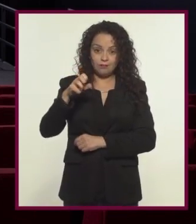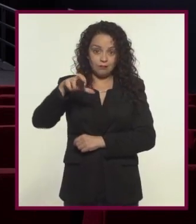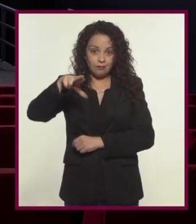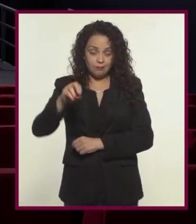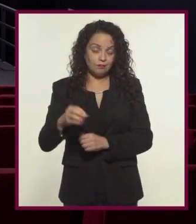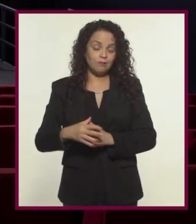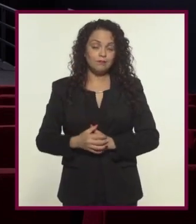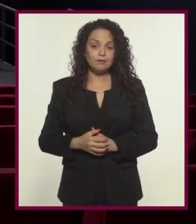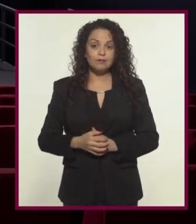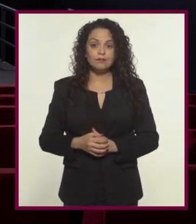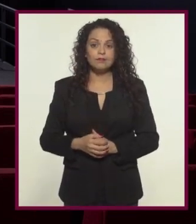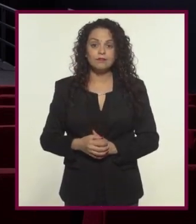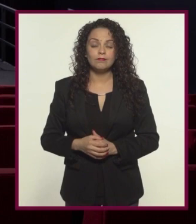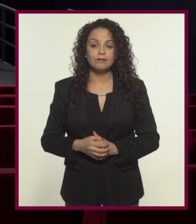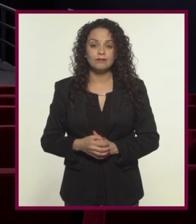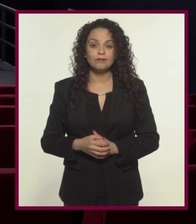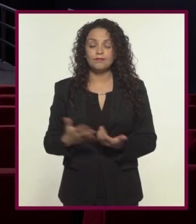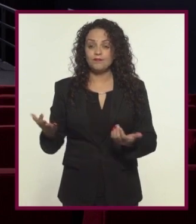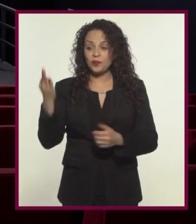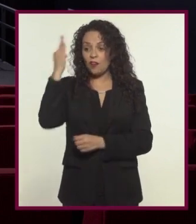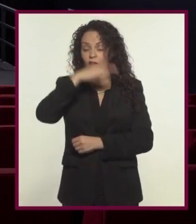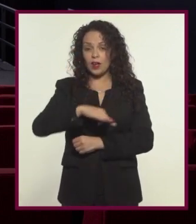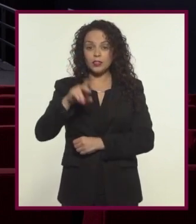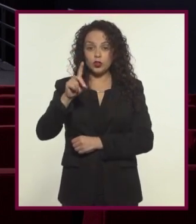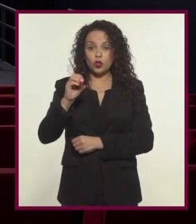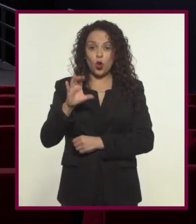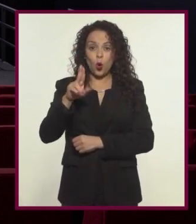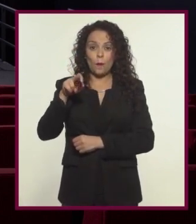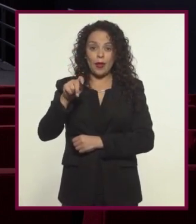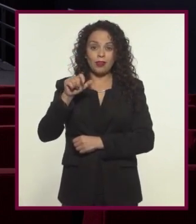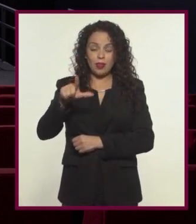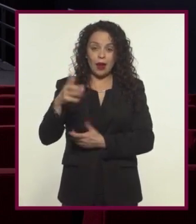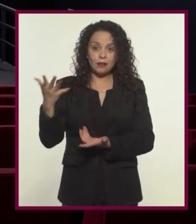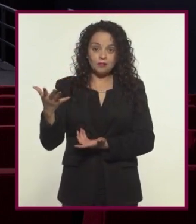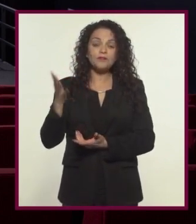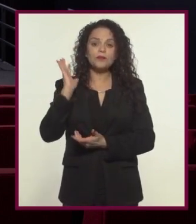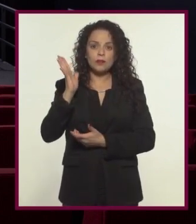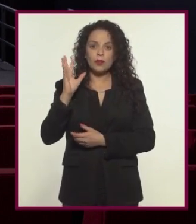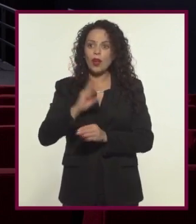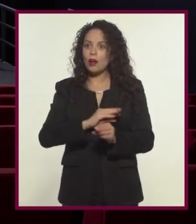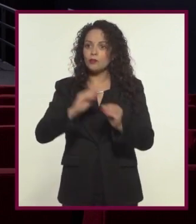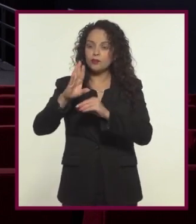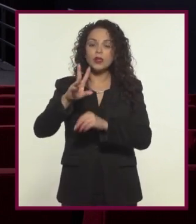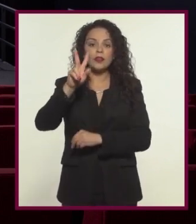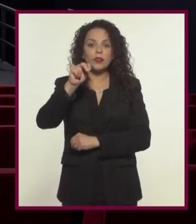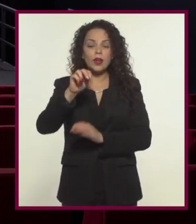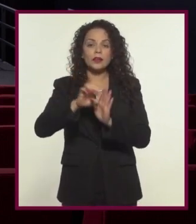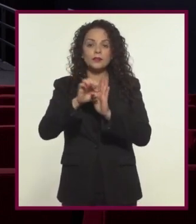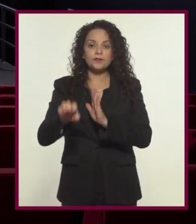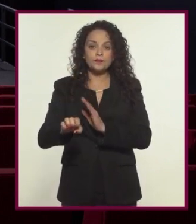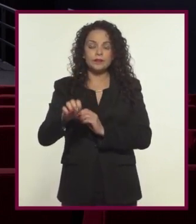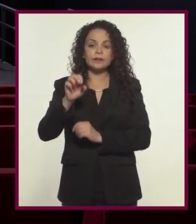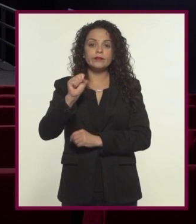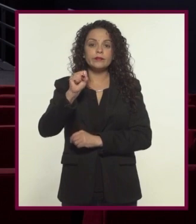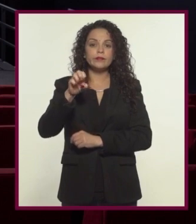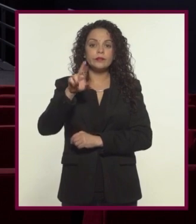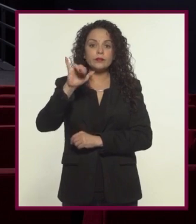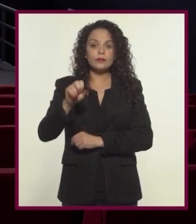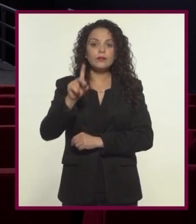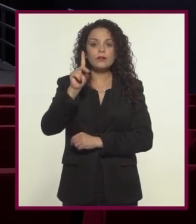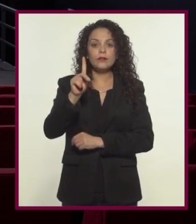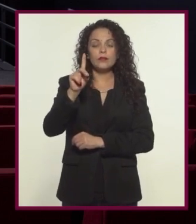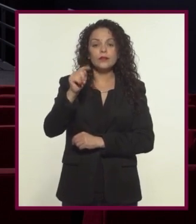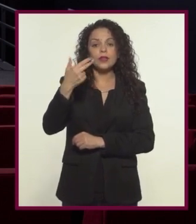veracidad del género documental La tendencia del falso documental ha llegado también a la televisión con series